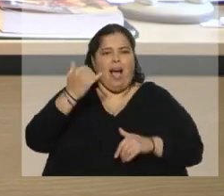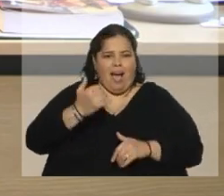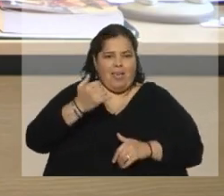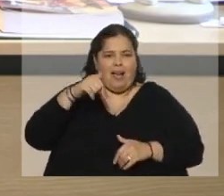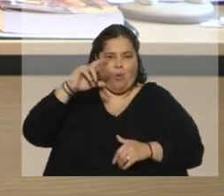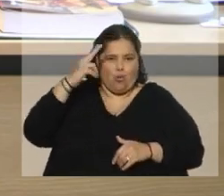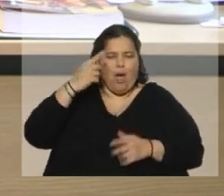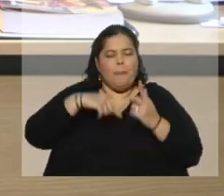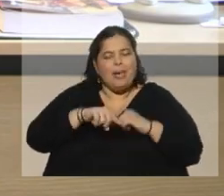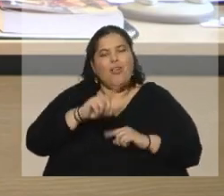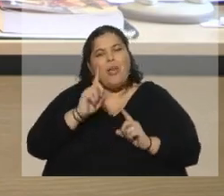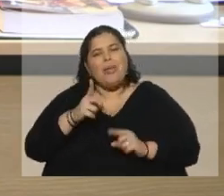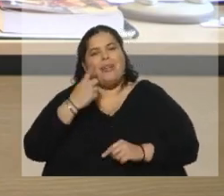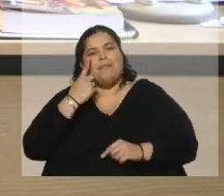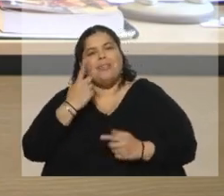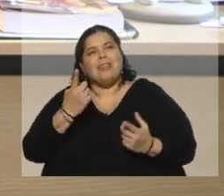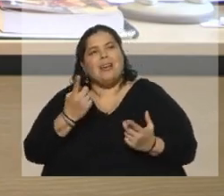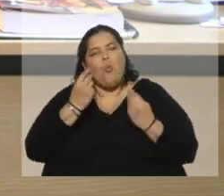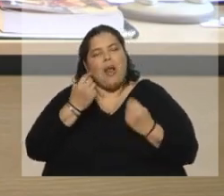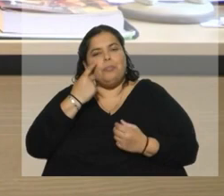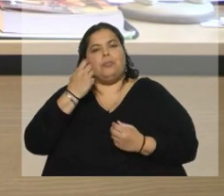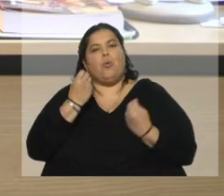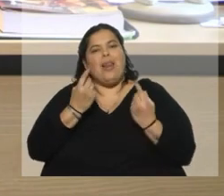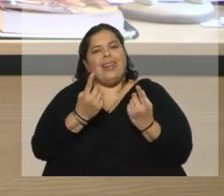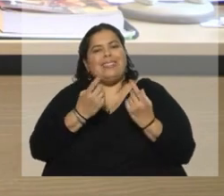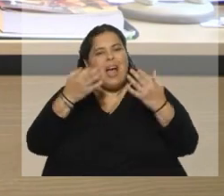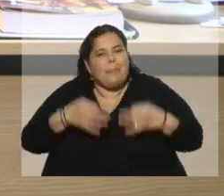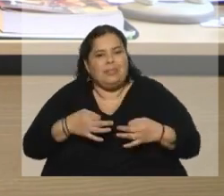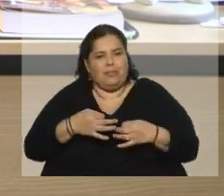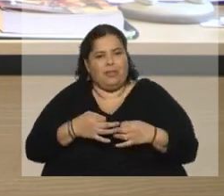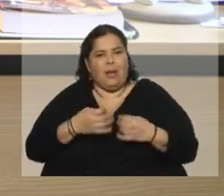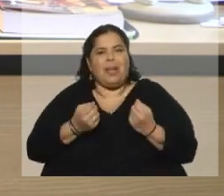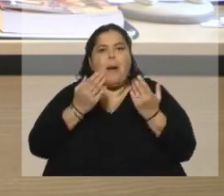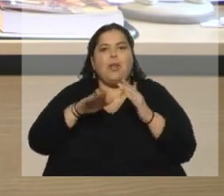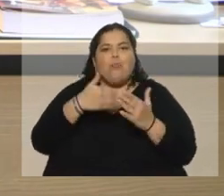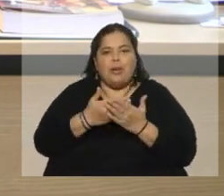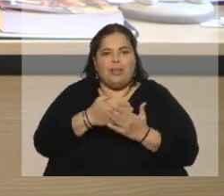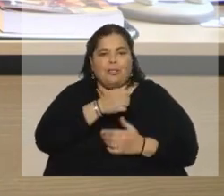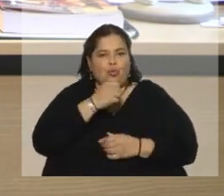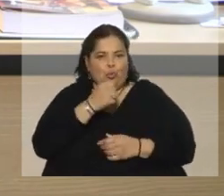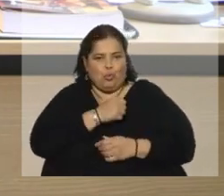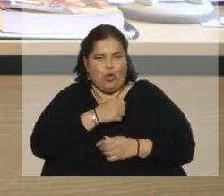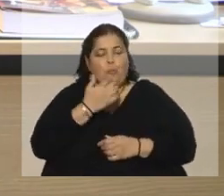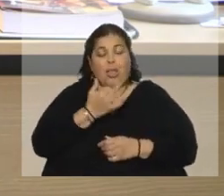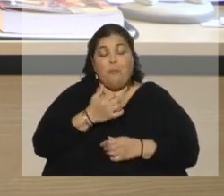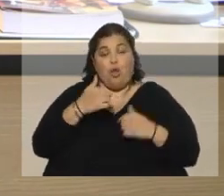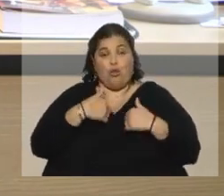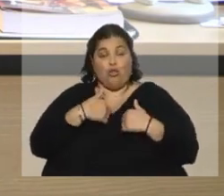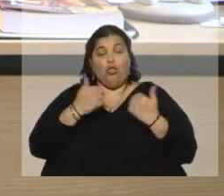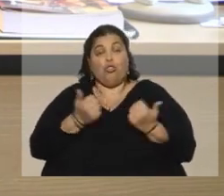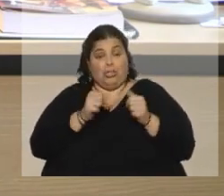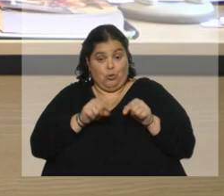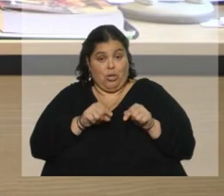detectar necesidades concretas y proponer soluciones. En nuestro caso hemos hecho eso con